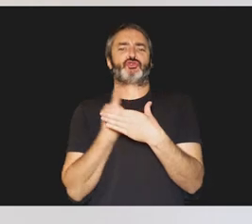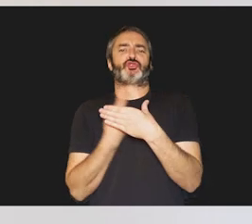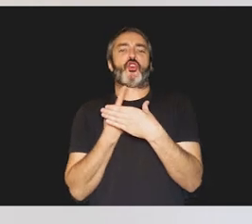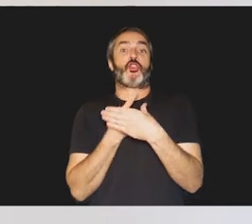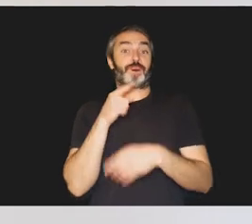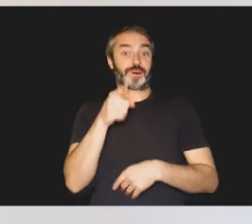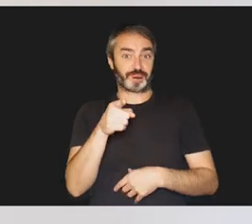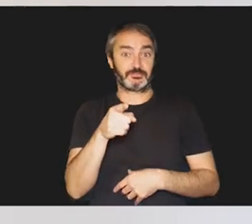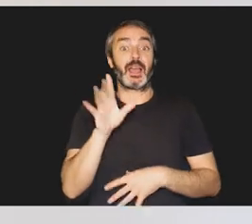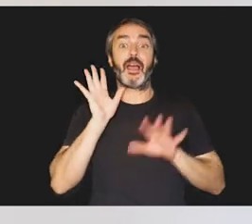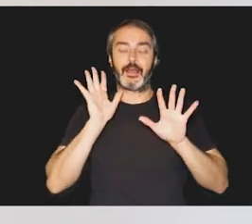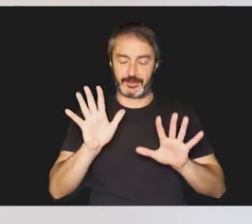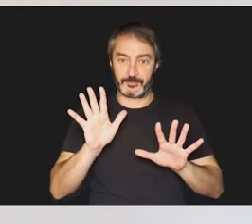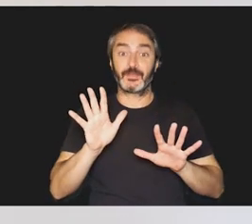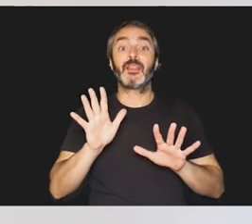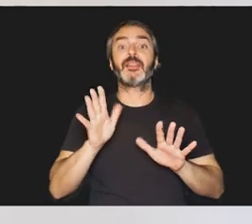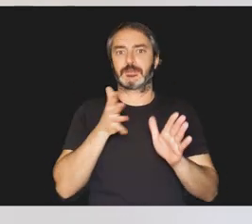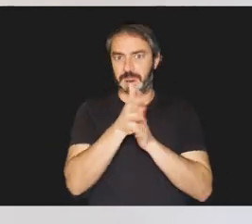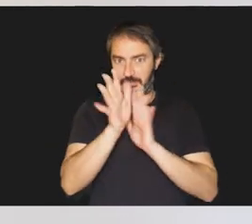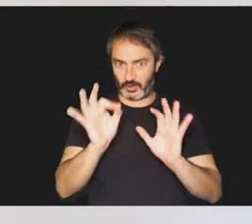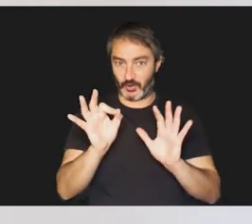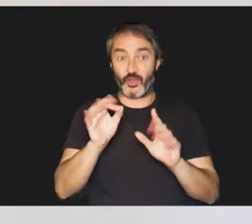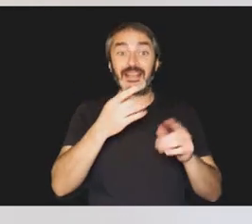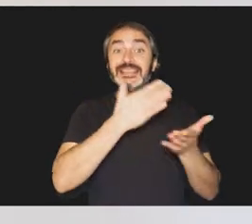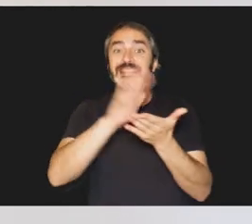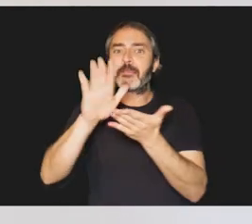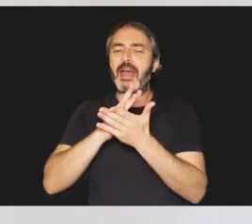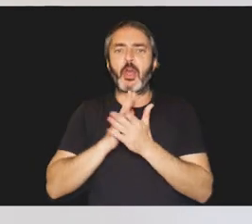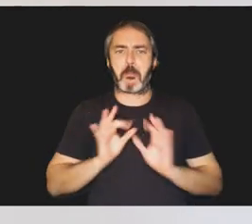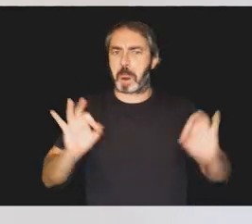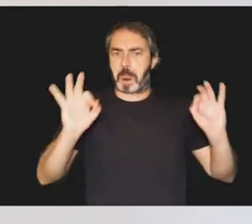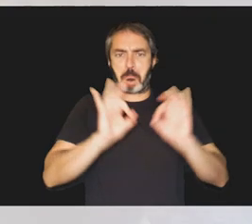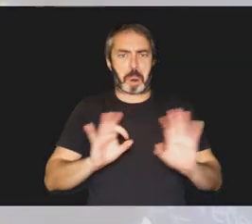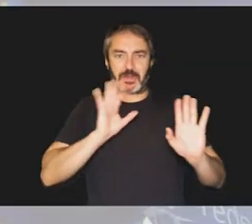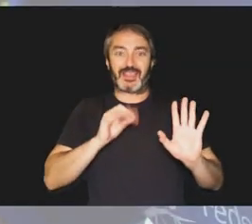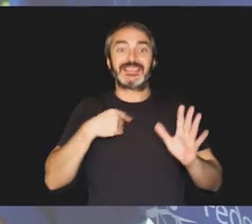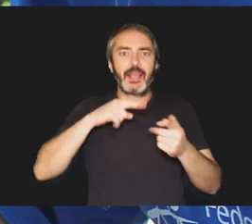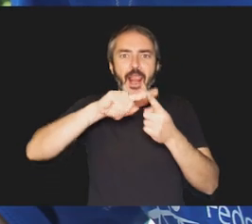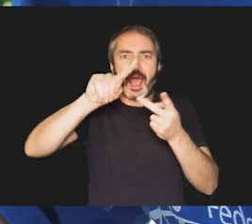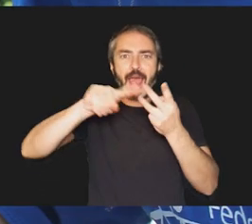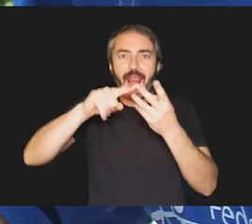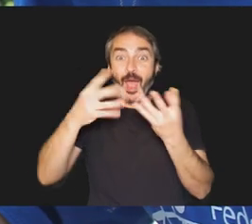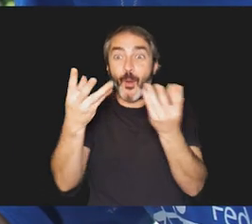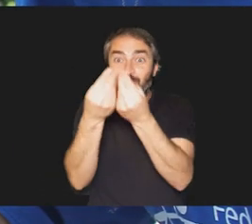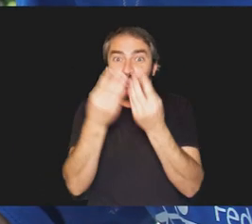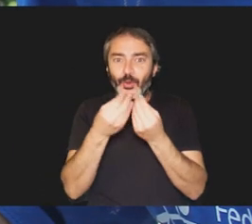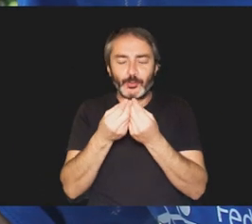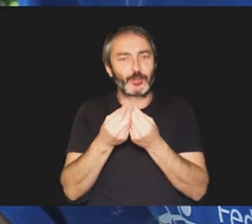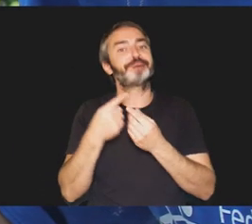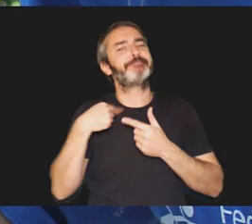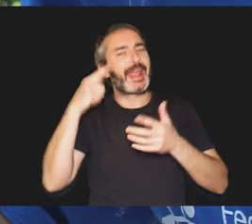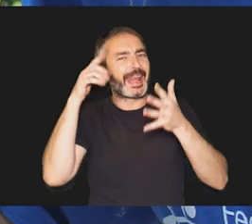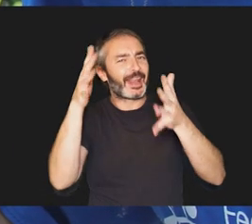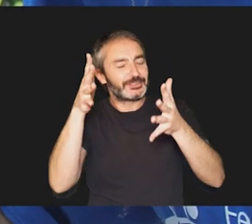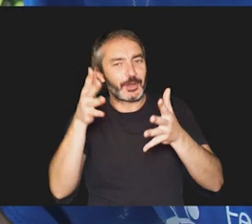Hay que tener presente que estos indicios por separado no necesariamente indican un problema, pero si se dan varias de estas situaciones es